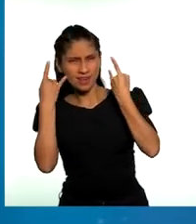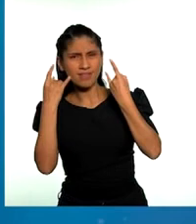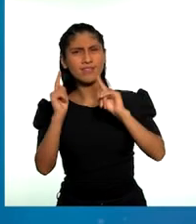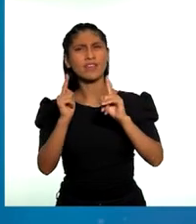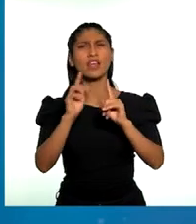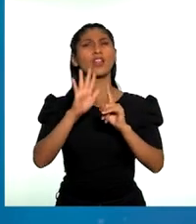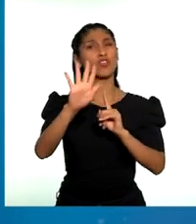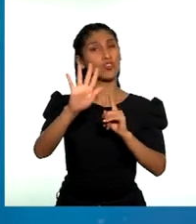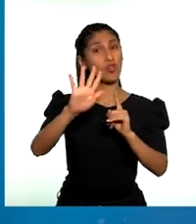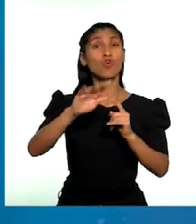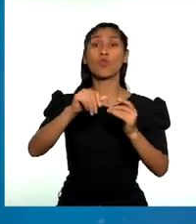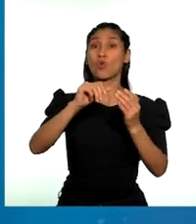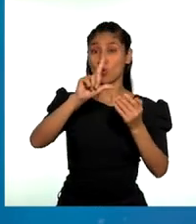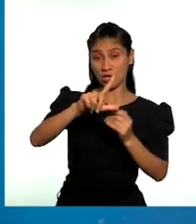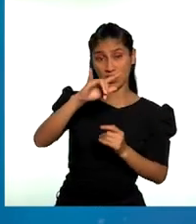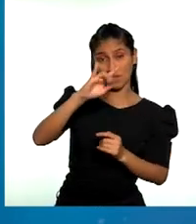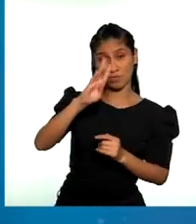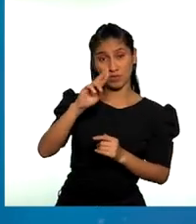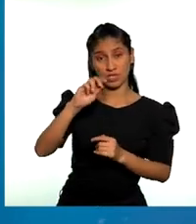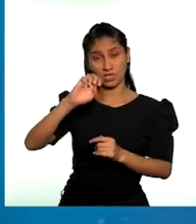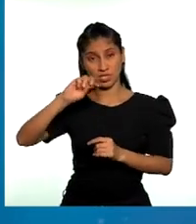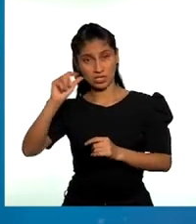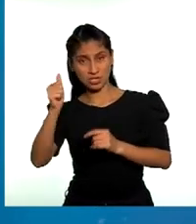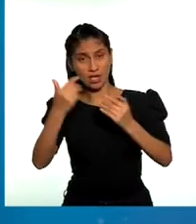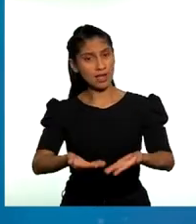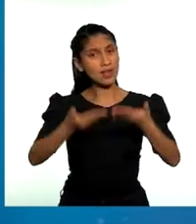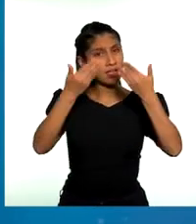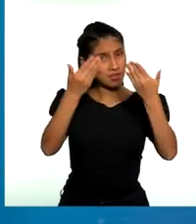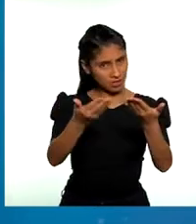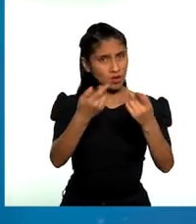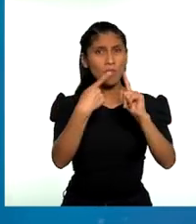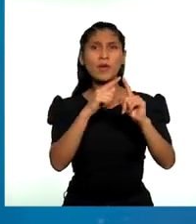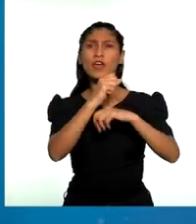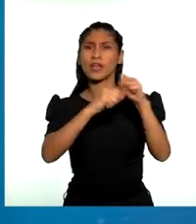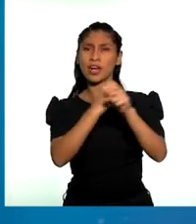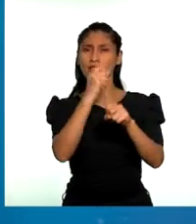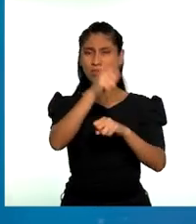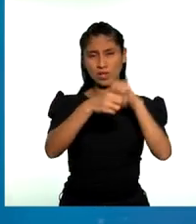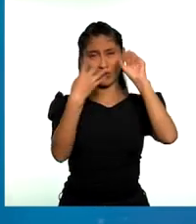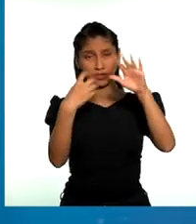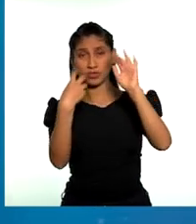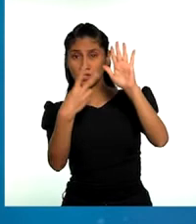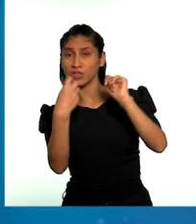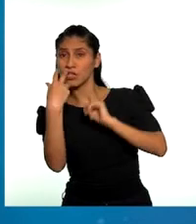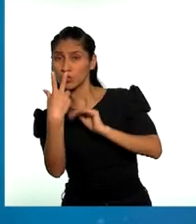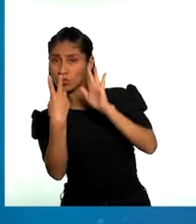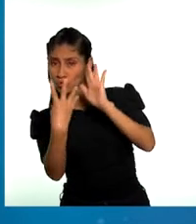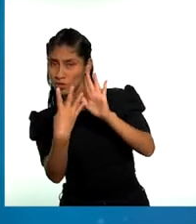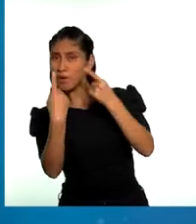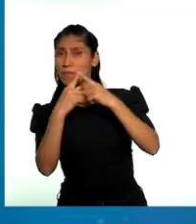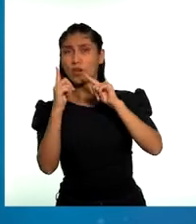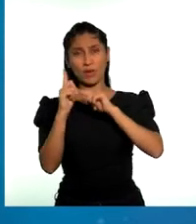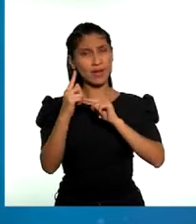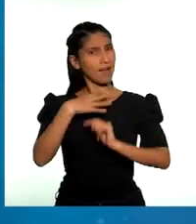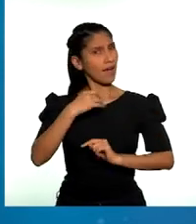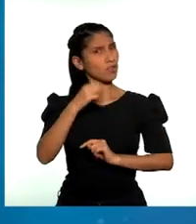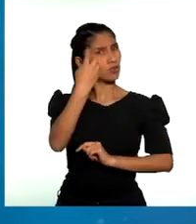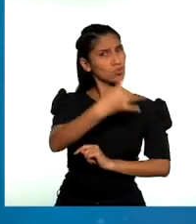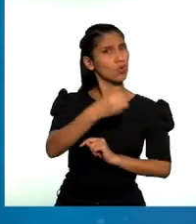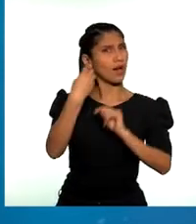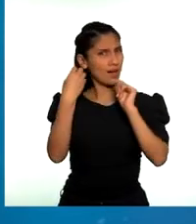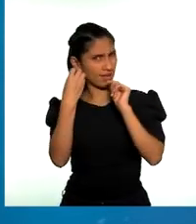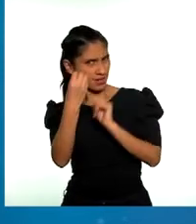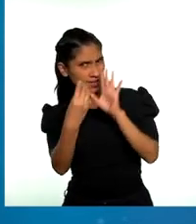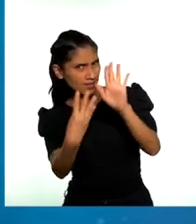en 1979, cuando ya tenía 40 años. En esa época, había que saber leer y